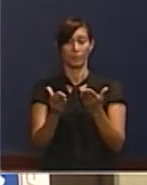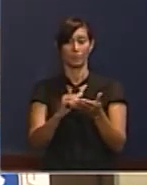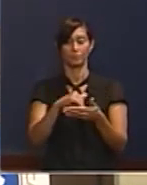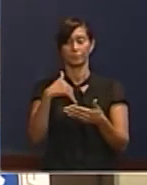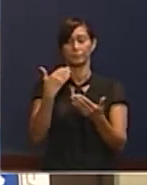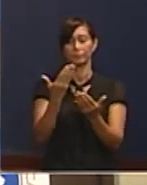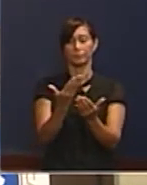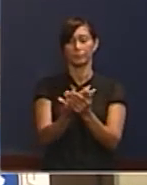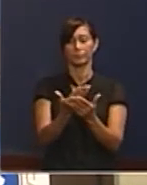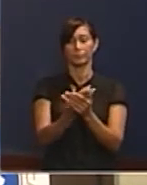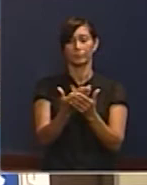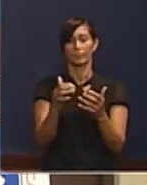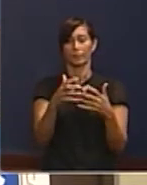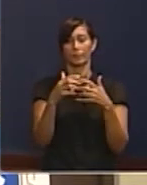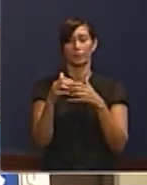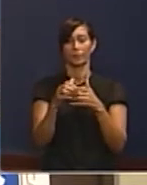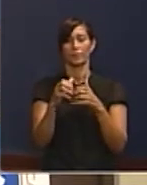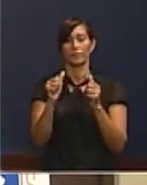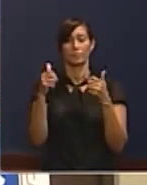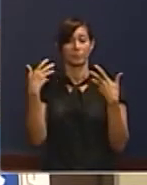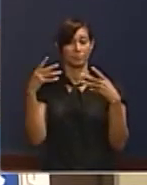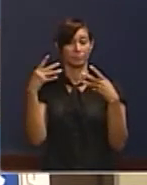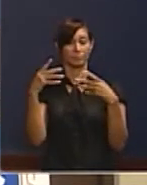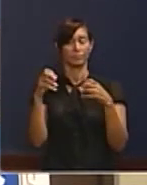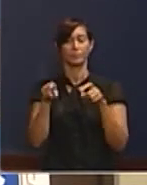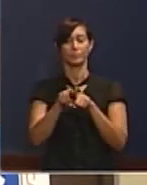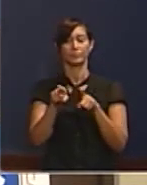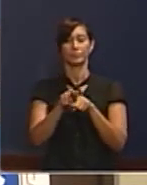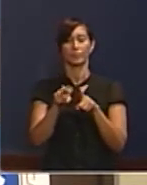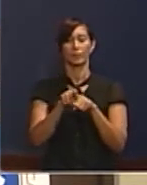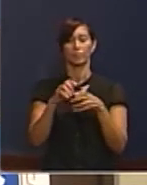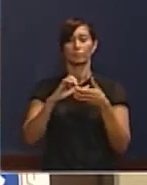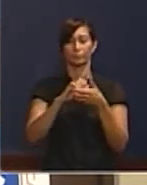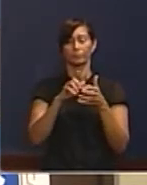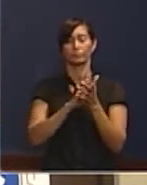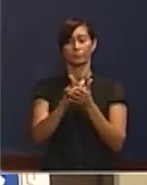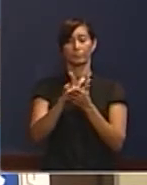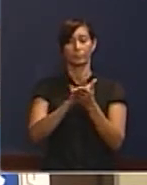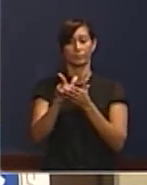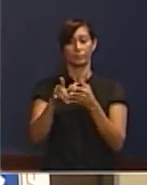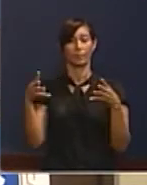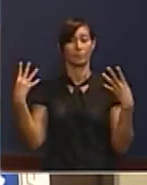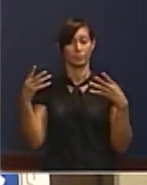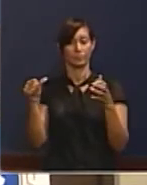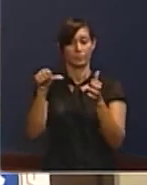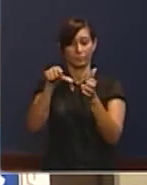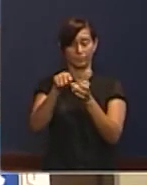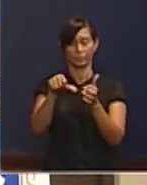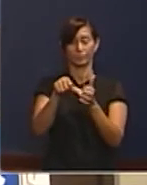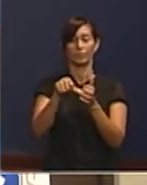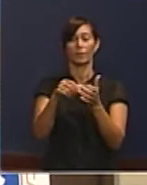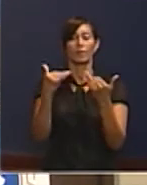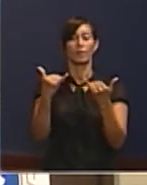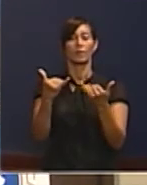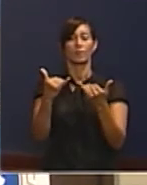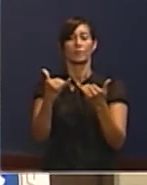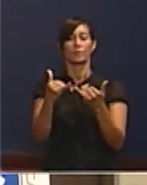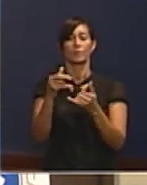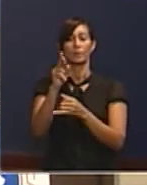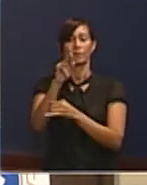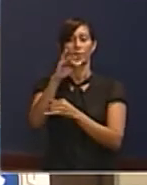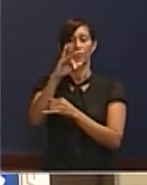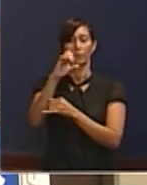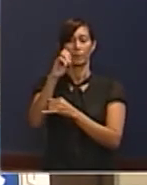llegando al mercado inglés, mercado alemán, mercado holandés, mercado americano, mercado mexicano, Centroamérica y ahora el mercado ruso.